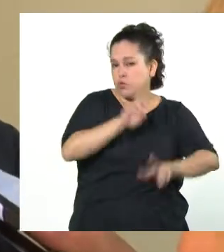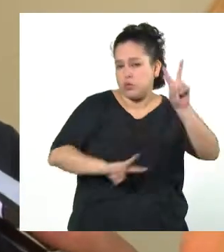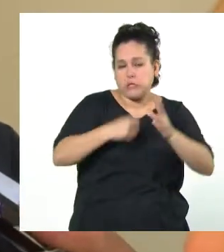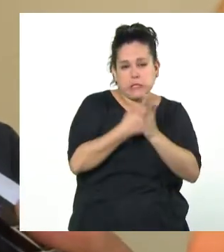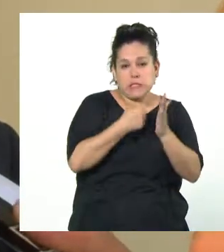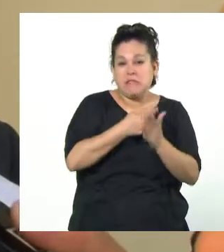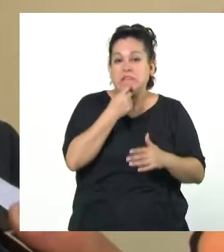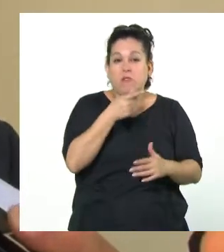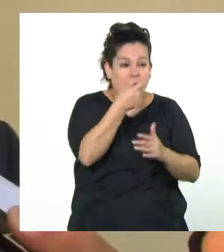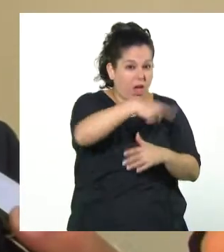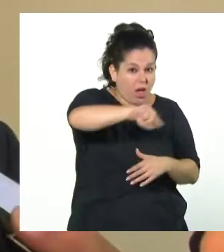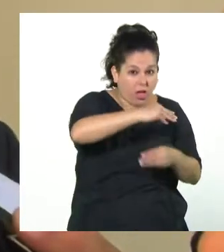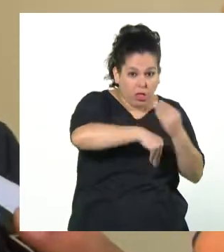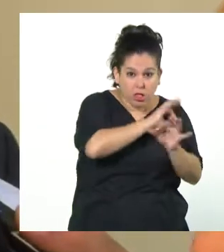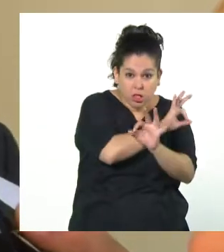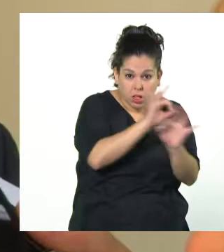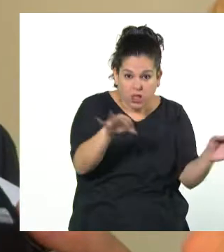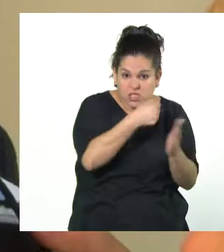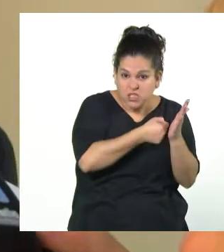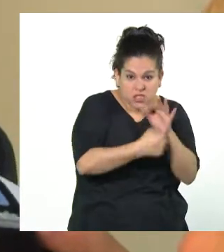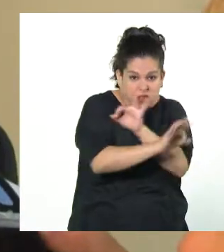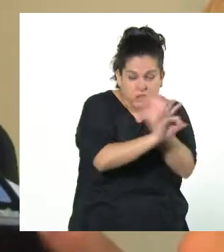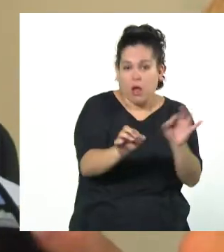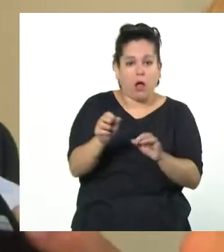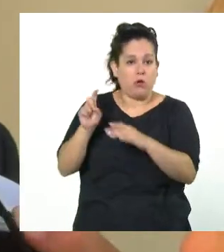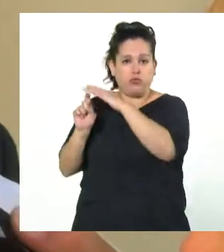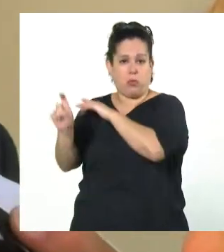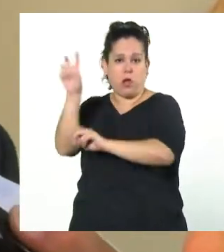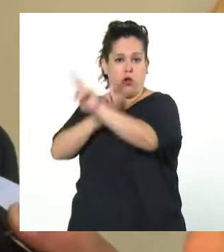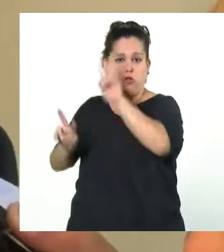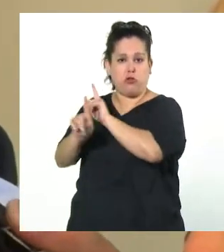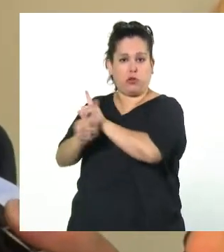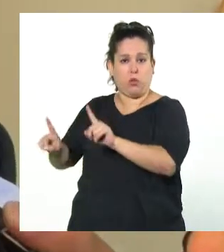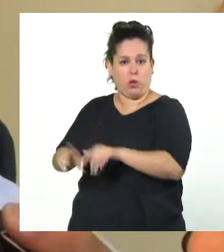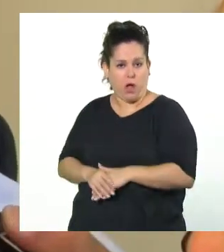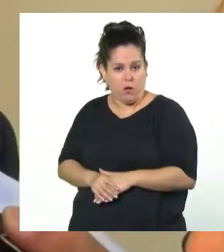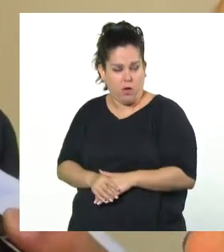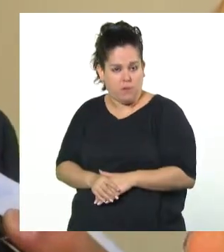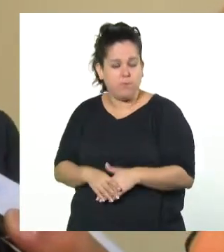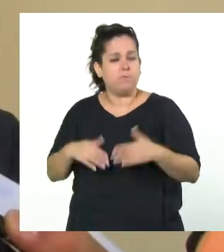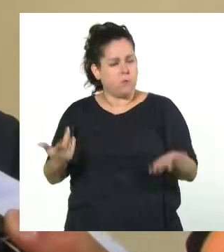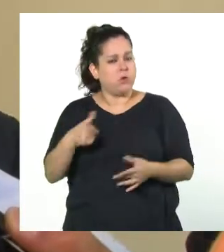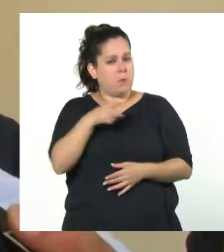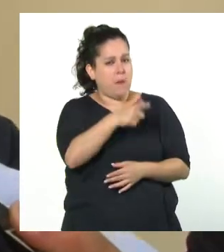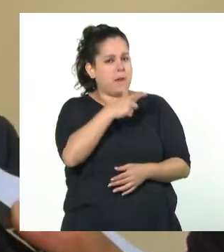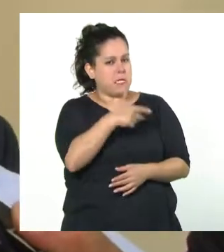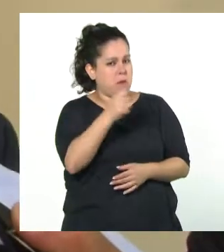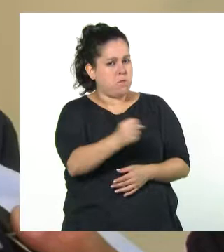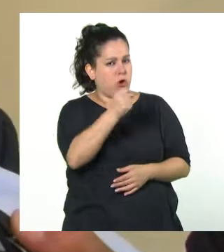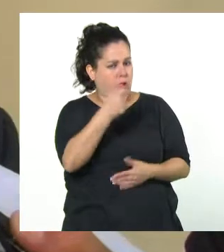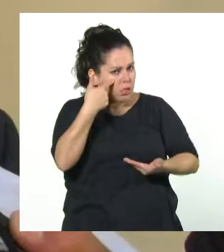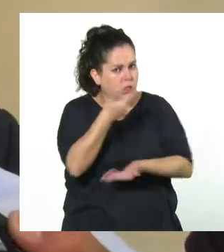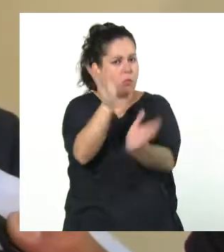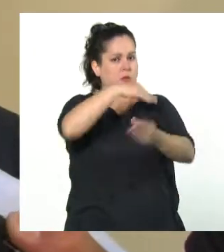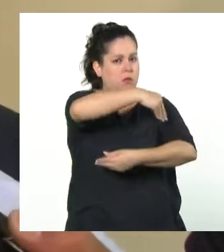los familiares el submarino no se buscaba y no se localizaba. Esto me parece que es muy importante destacarlo. Y van a seguir